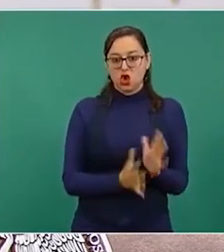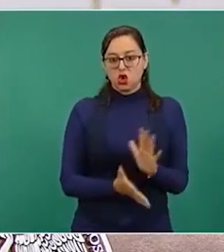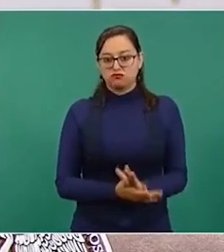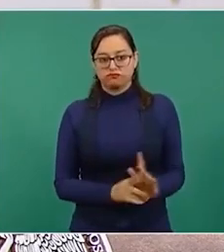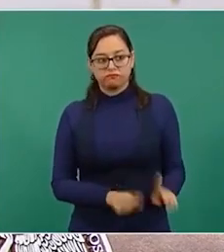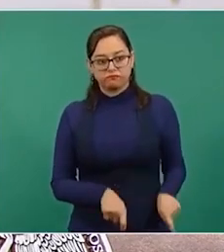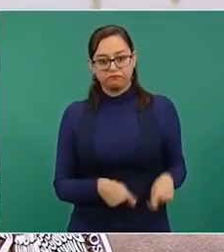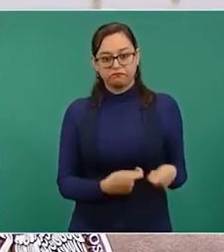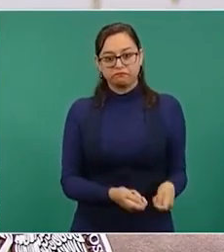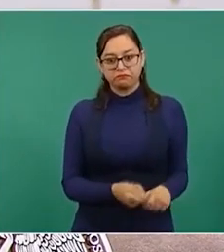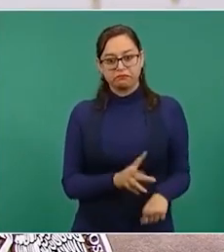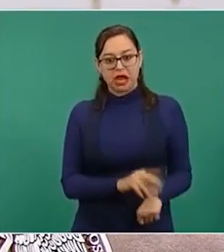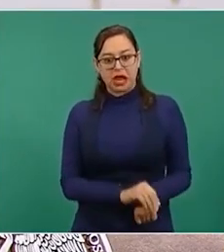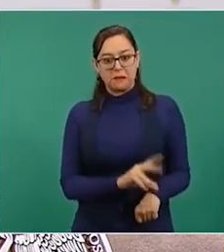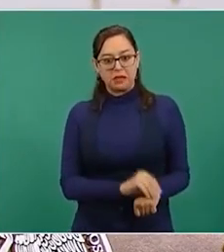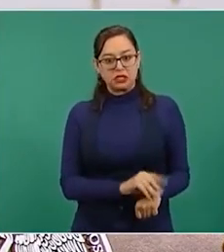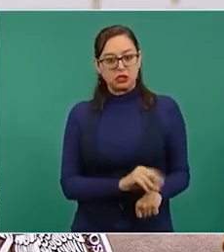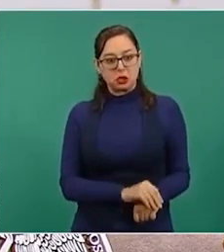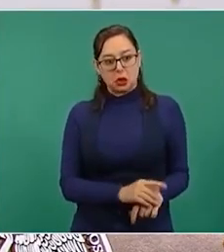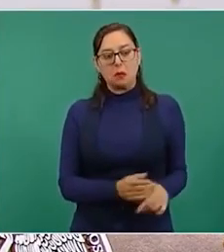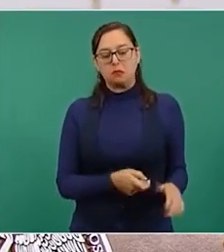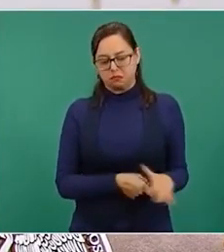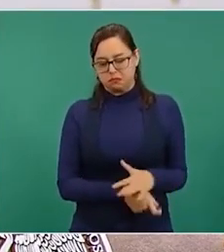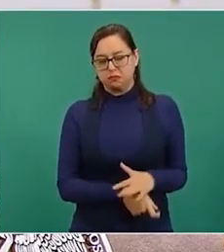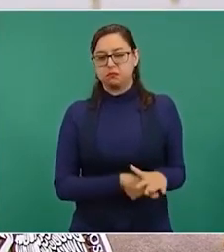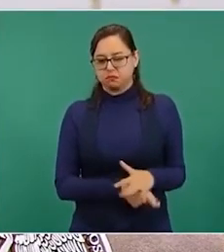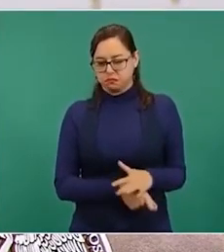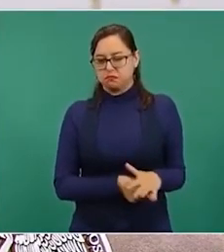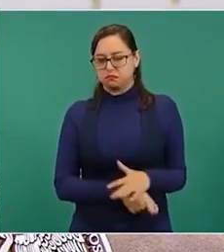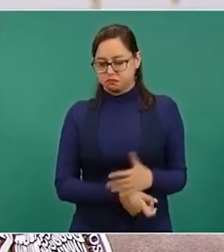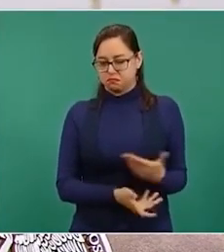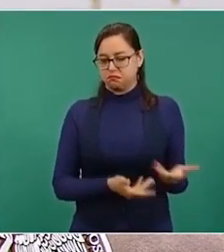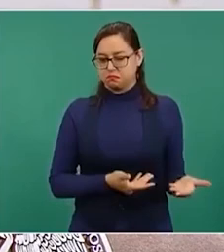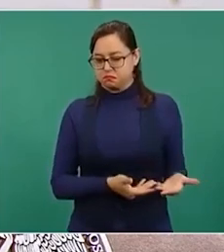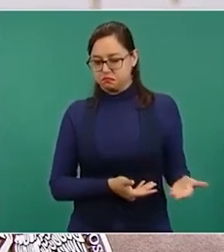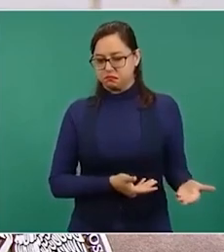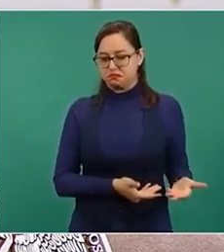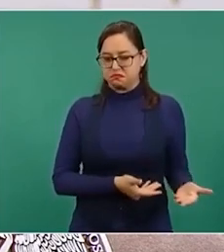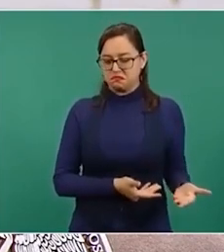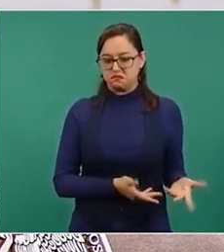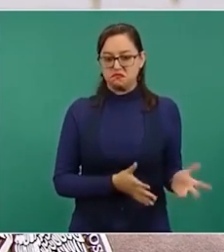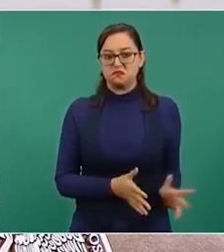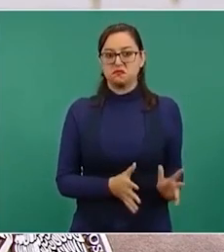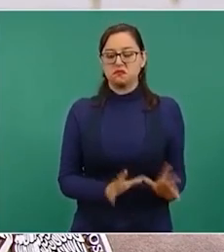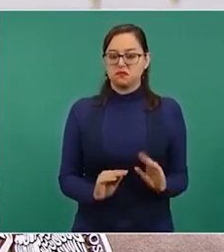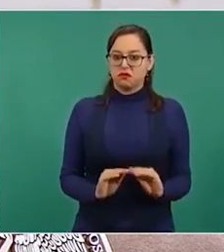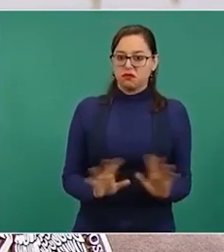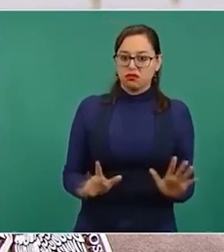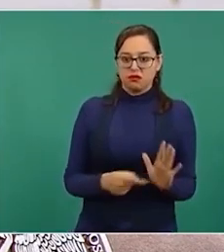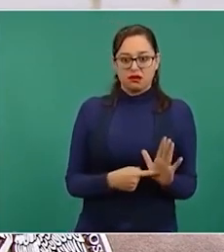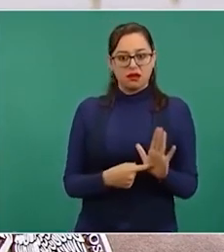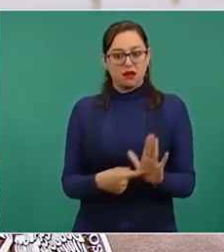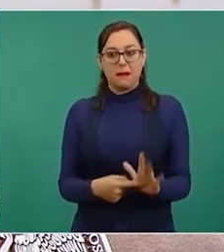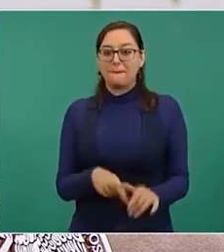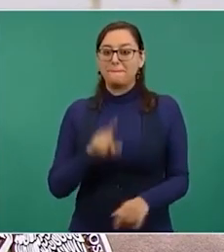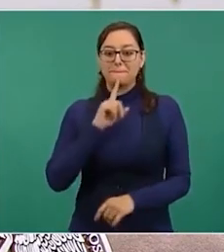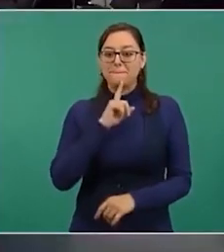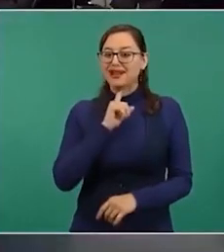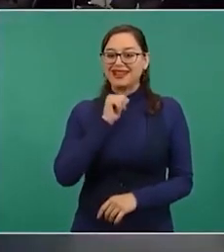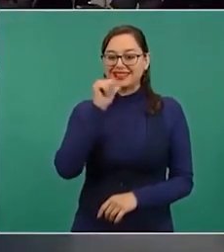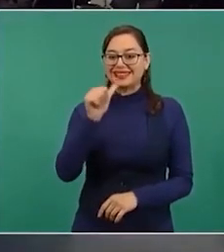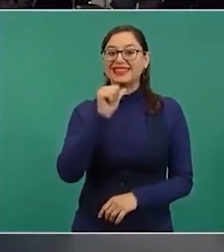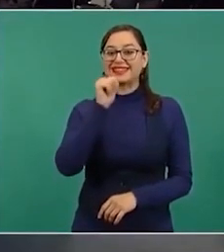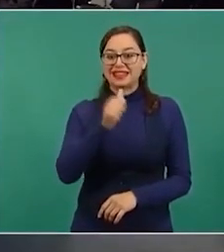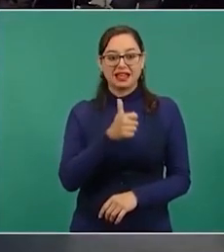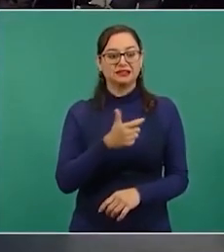las empresas amigas de los funcionarios del pasado y no tener un proceso transparente de regulación en